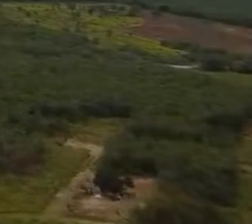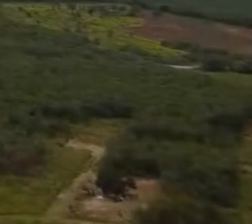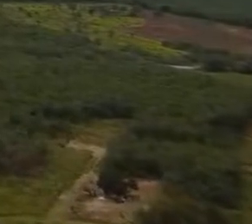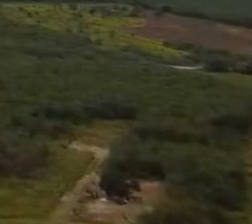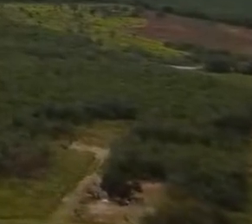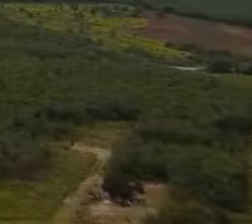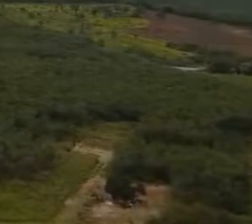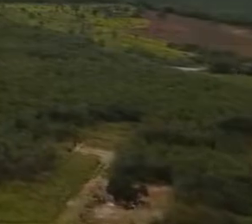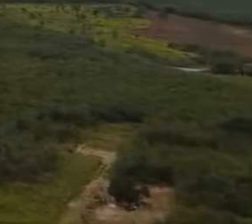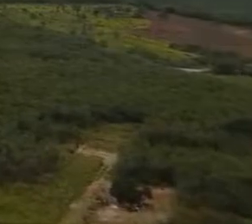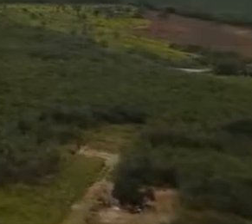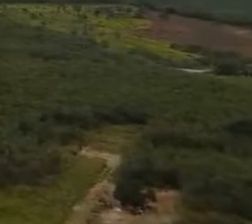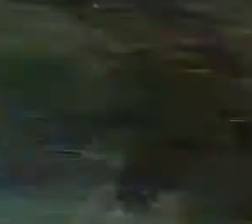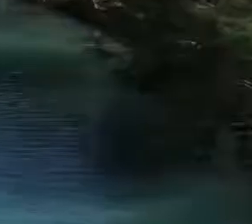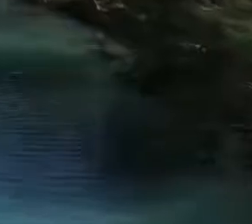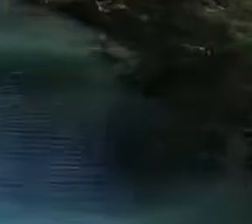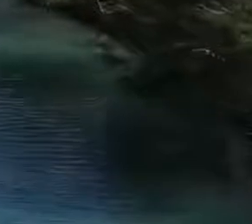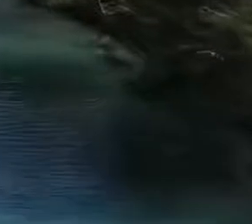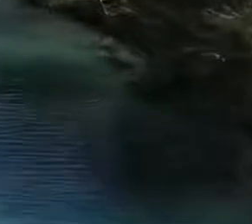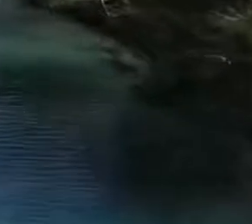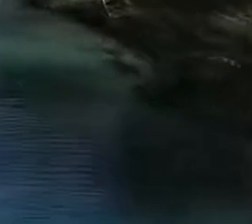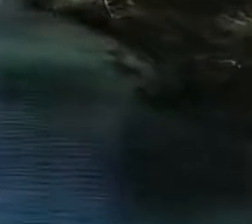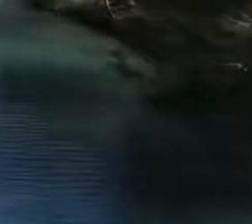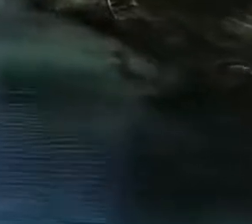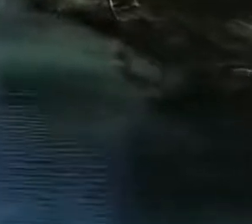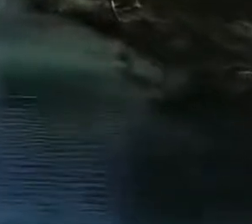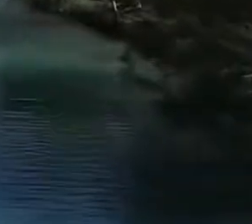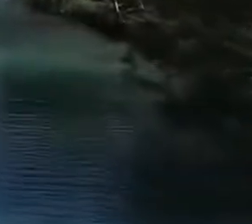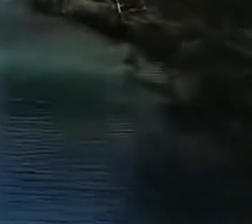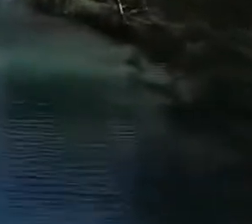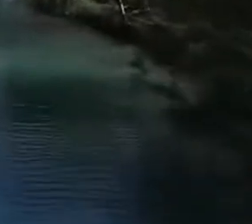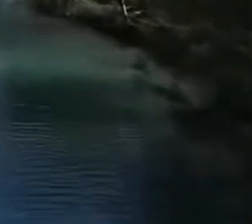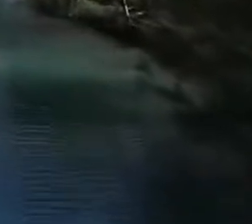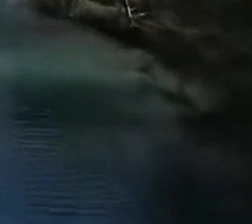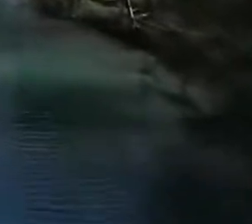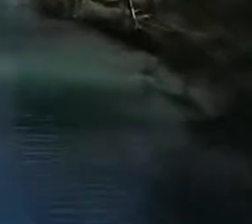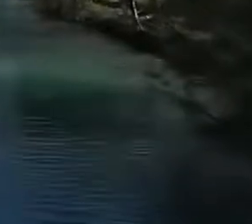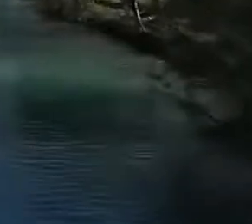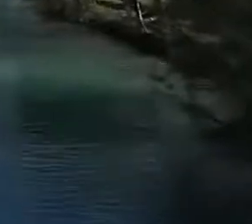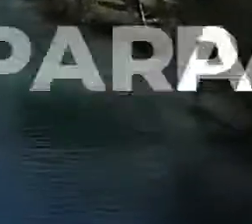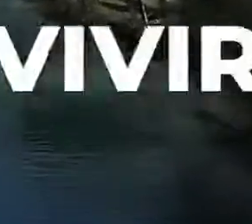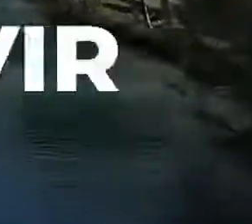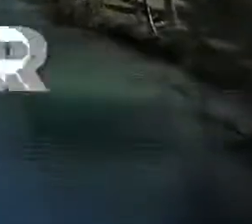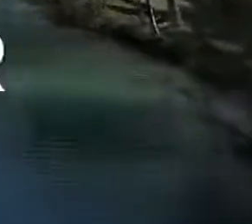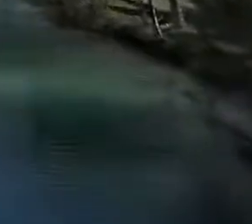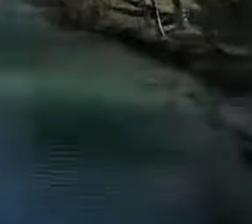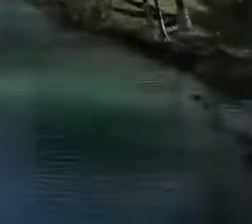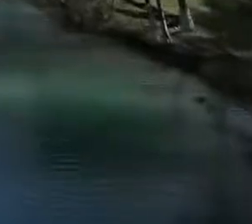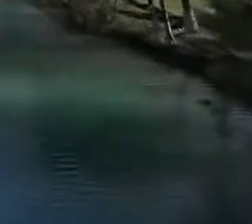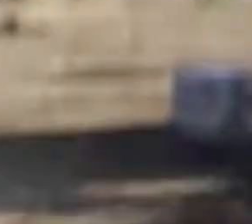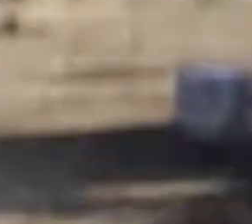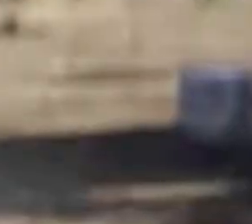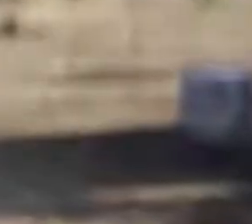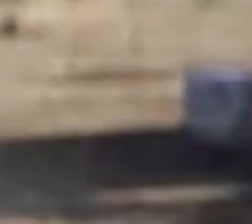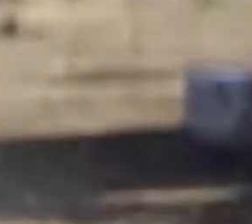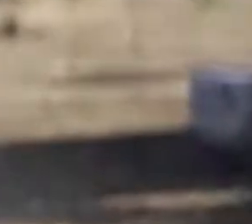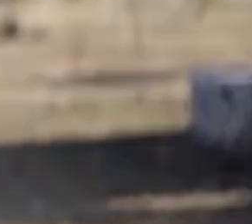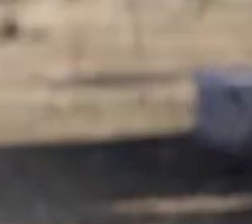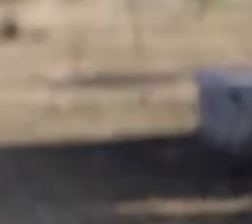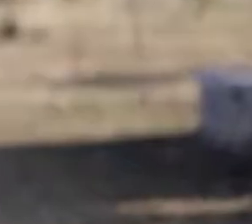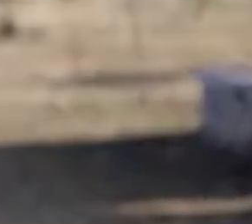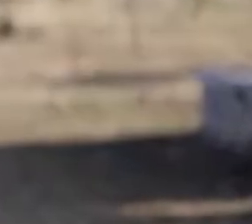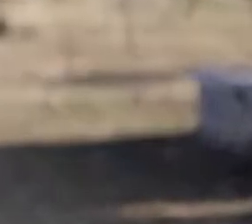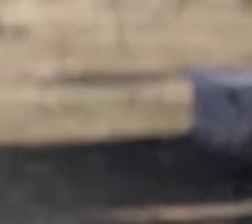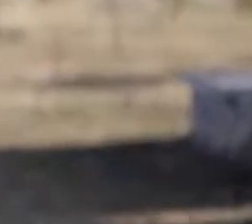paz y trabajar haremos de Tamaulipas un mejor lugar para vivir hemos